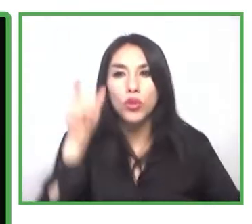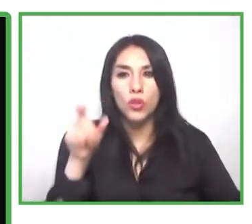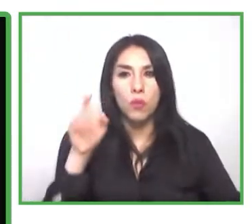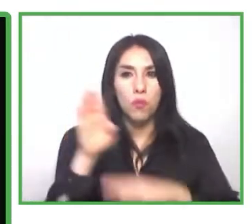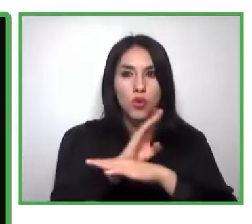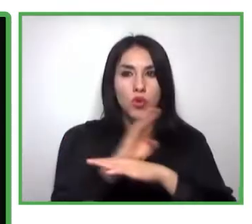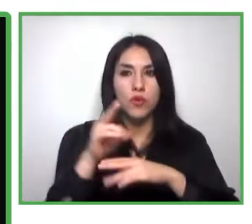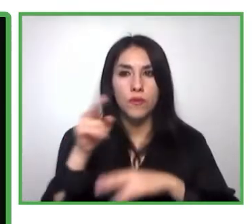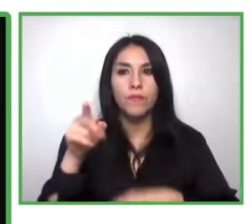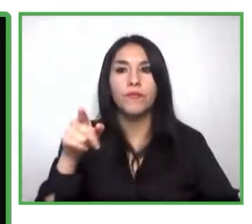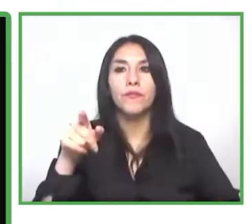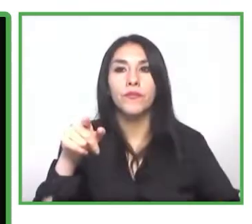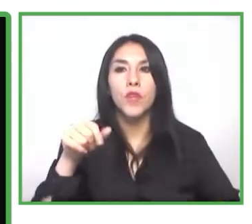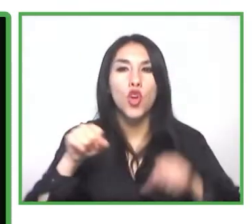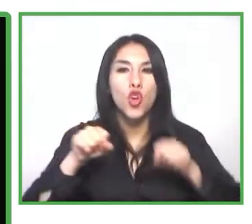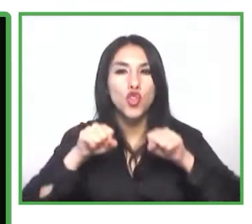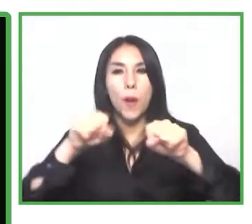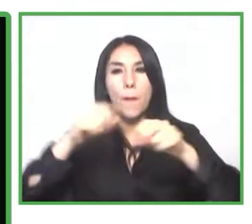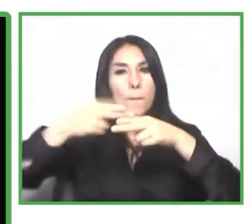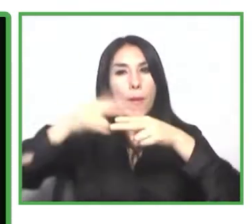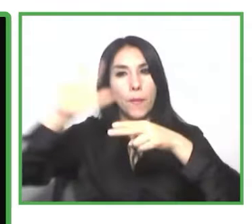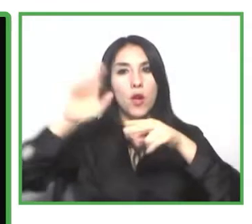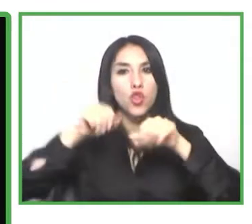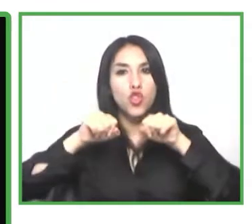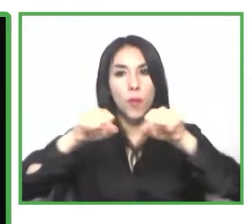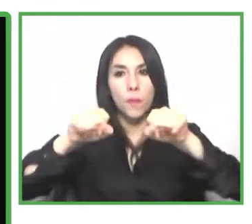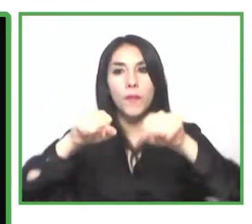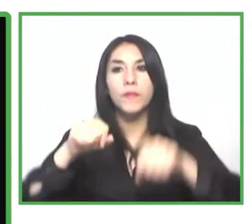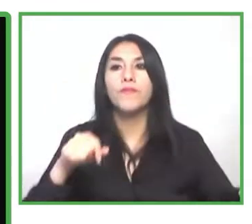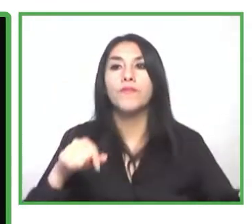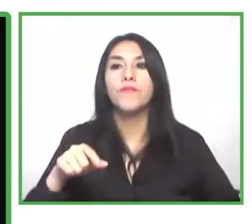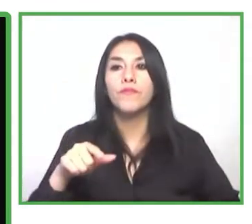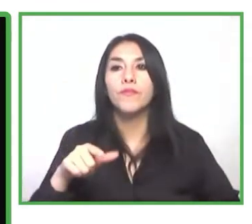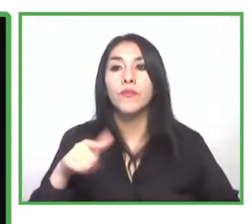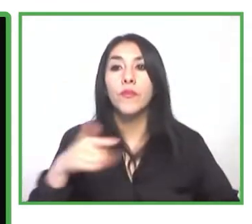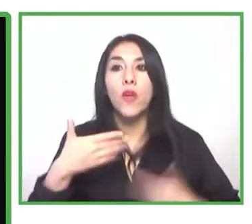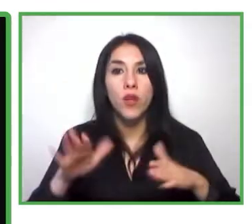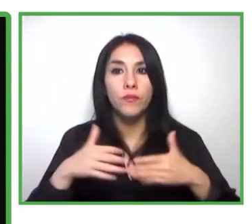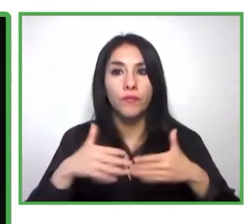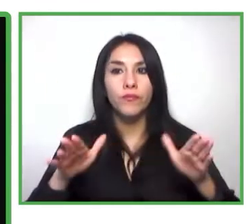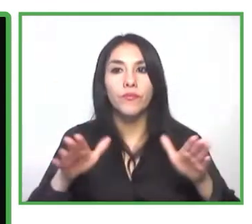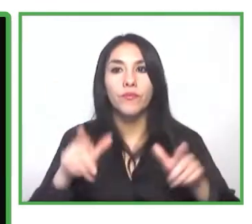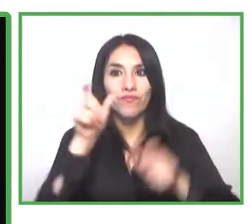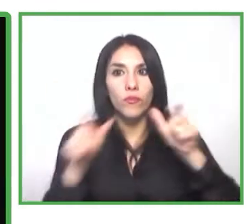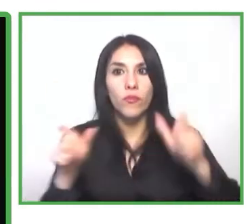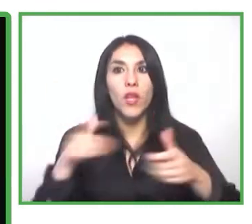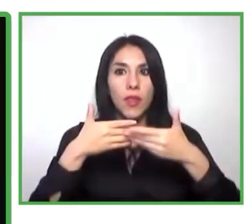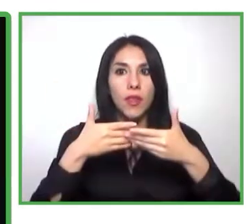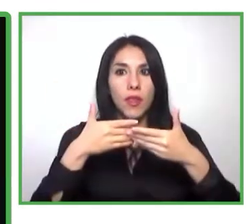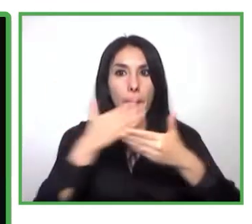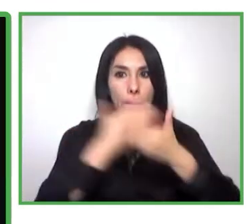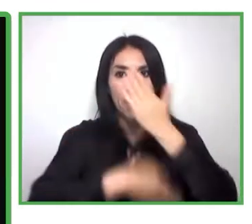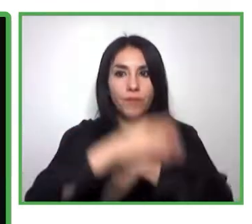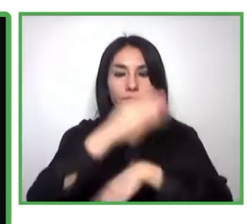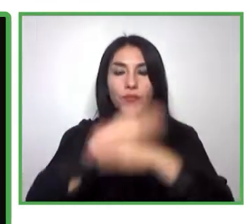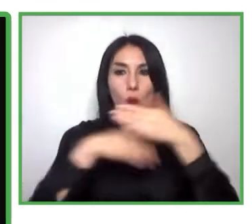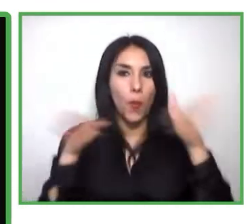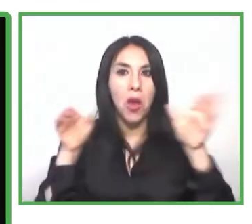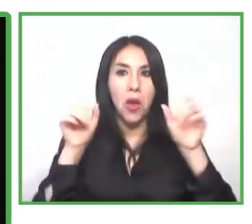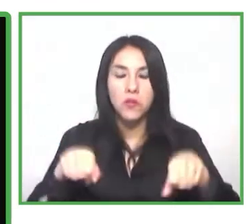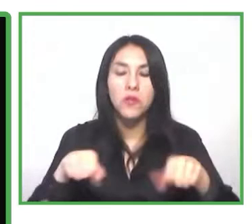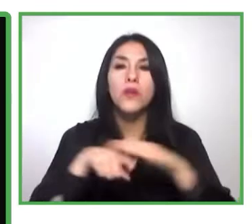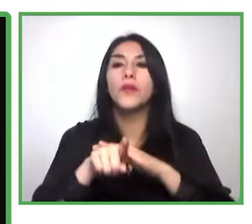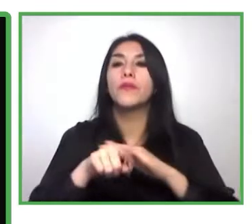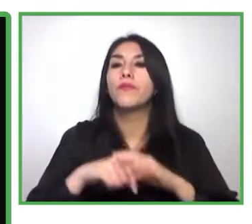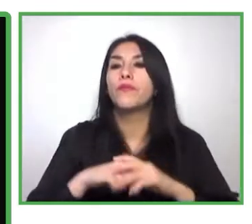están abiertos a recibir el talento de personas con discapacidad. Y en este caso cubrimos posiciones